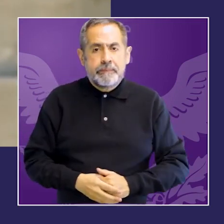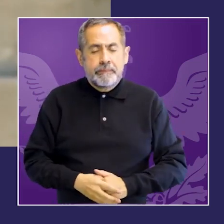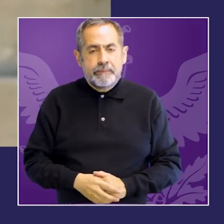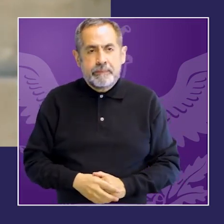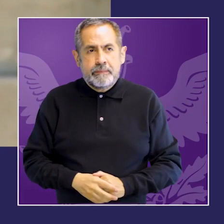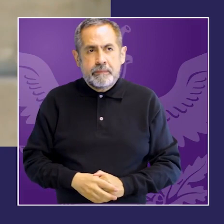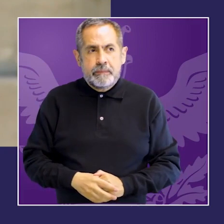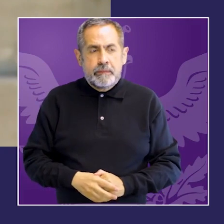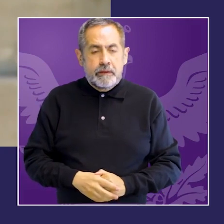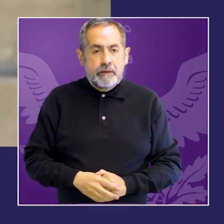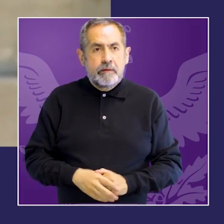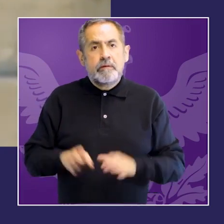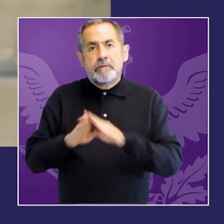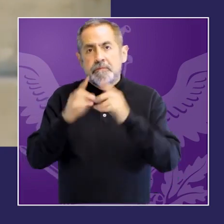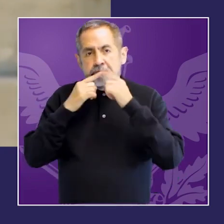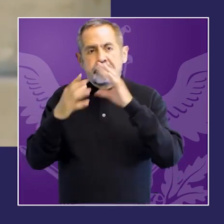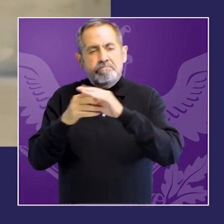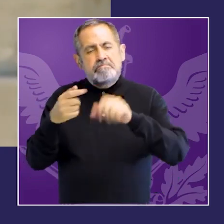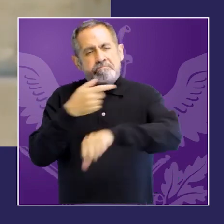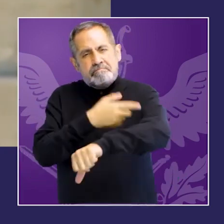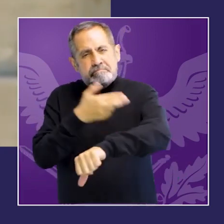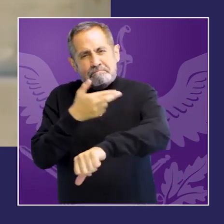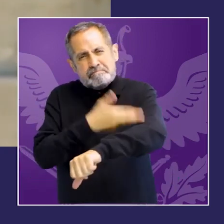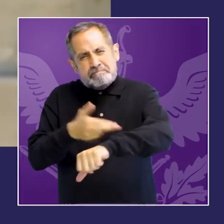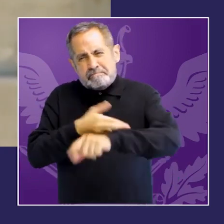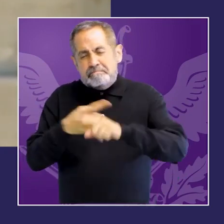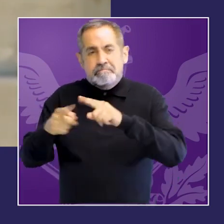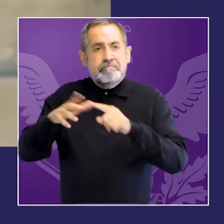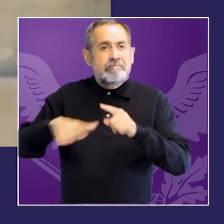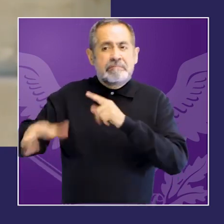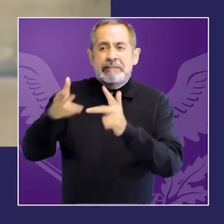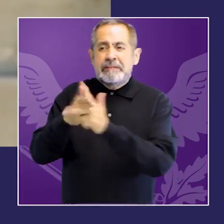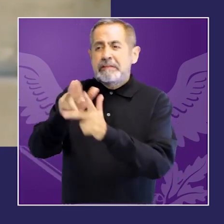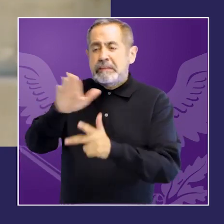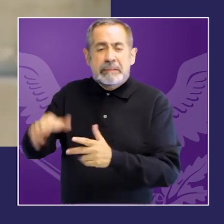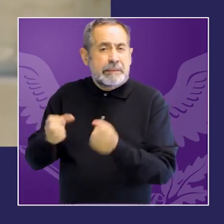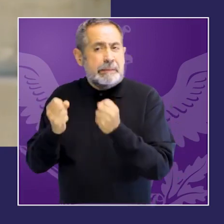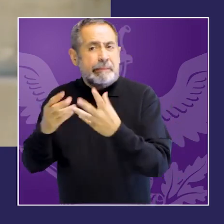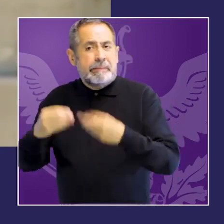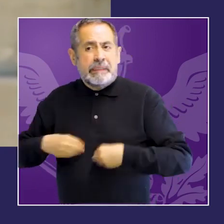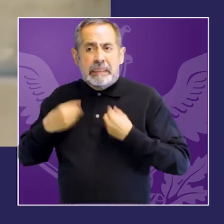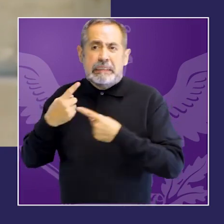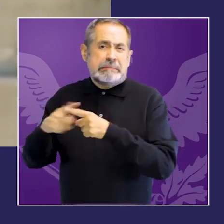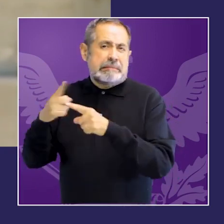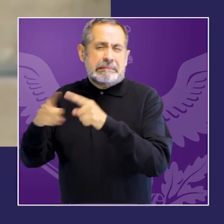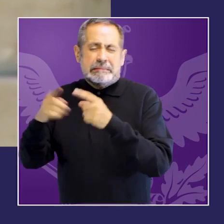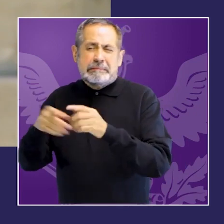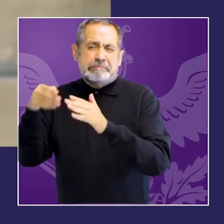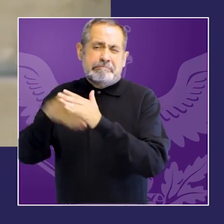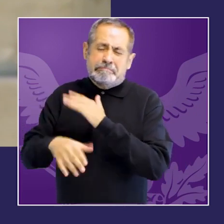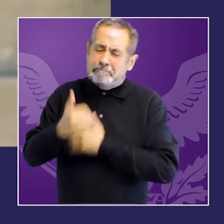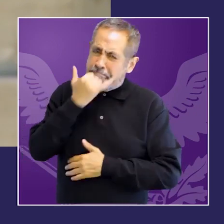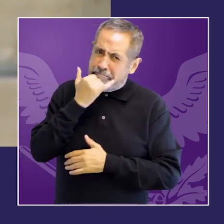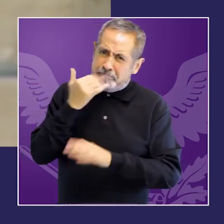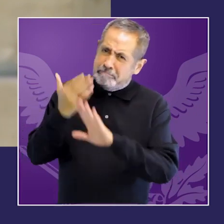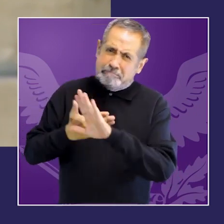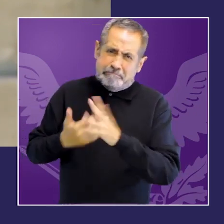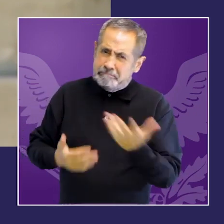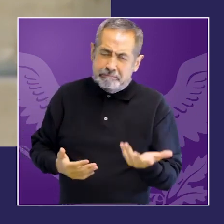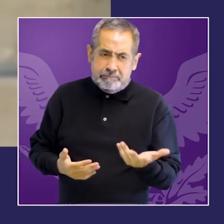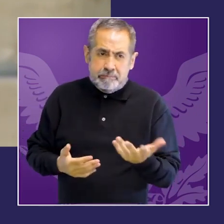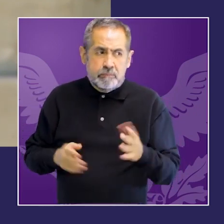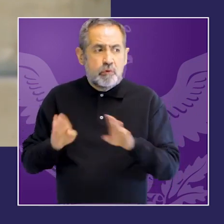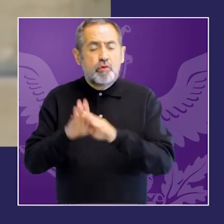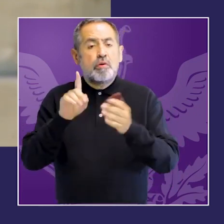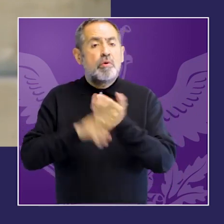participación en la vida social, política y económica, como se analizó extensamente durante el transcurso de la Conferencia Regional de la